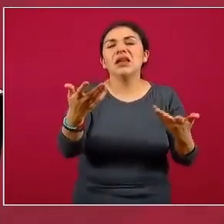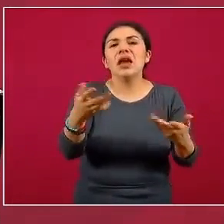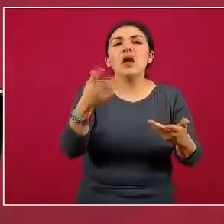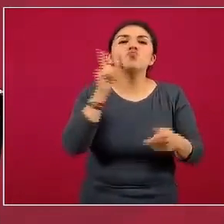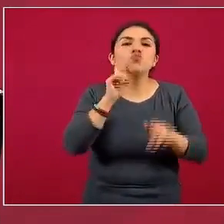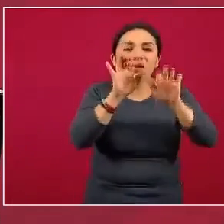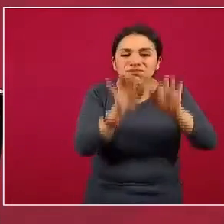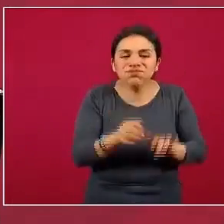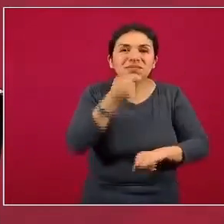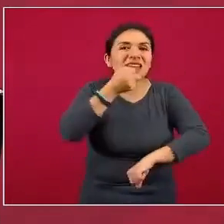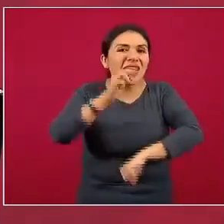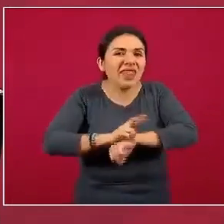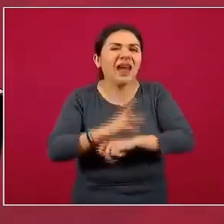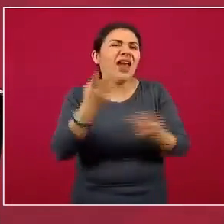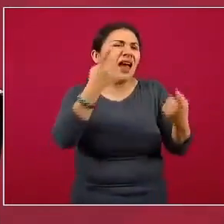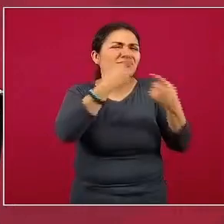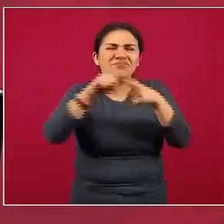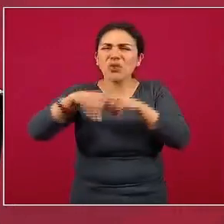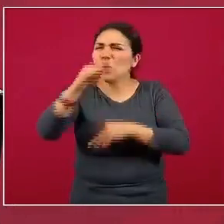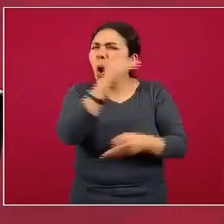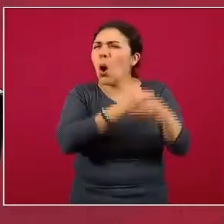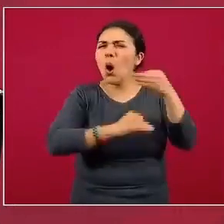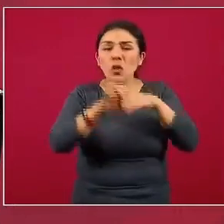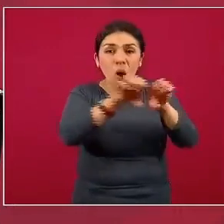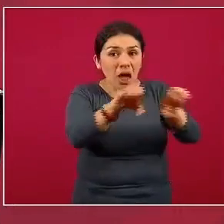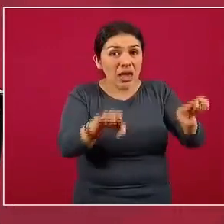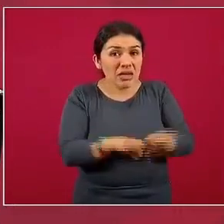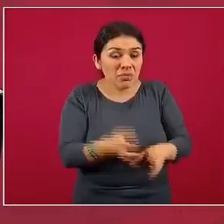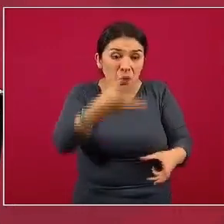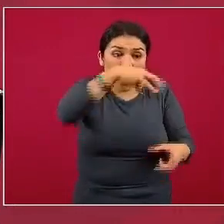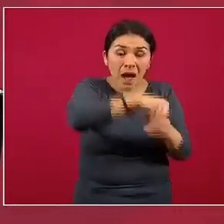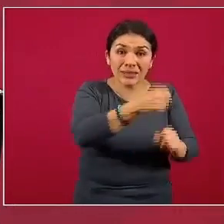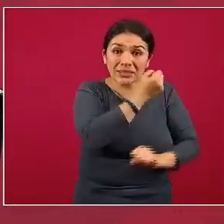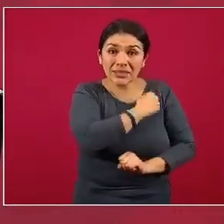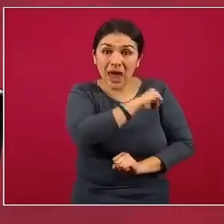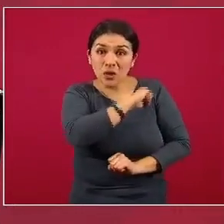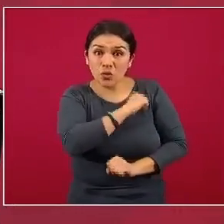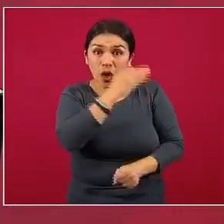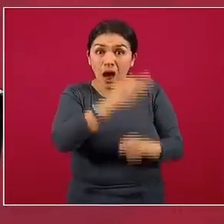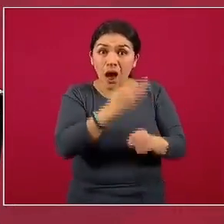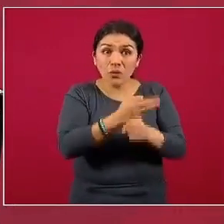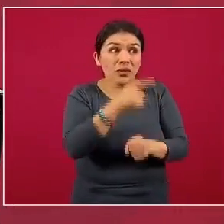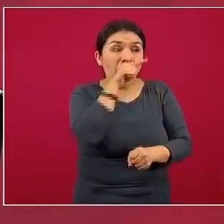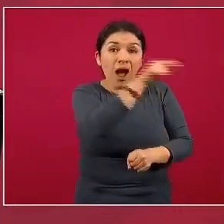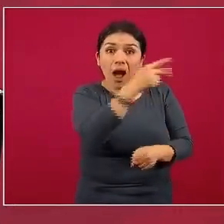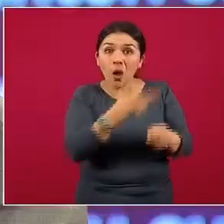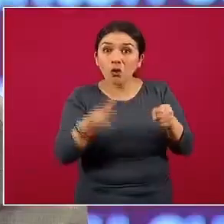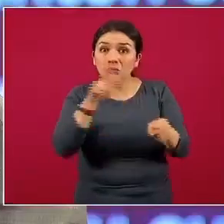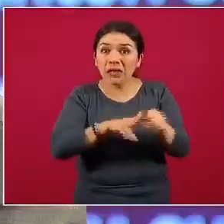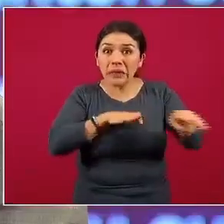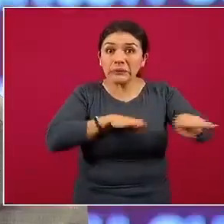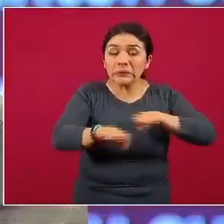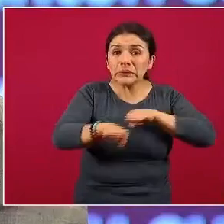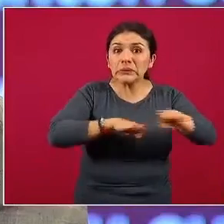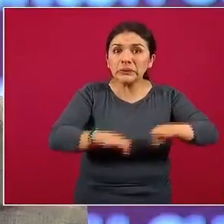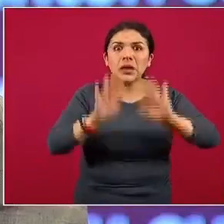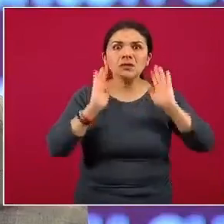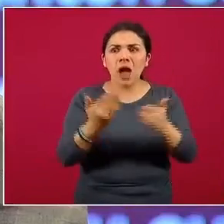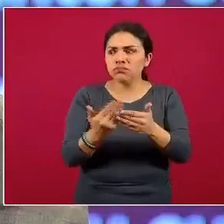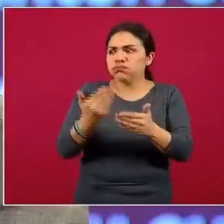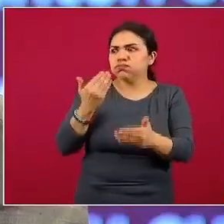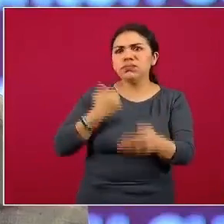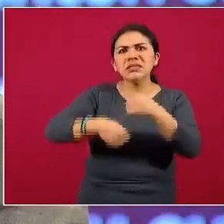recepcionistas, las secretarias, todos los equipos de salud que están en los hospitales y que llevan